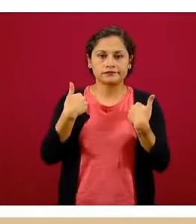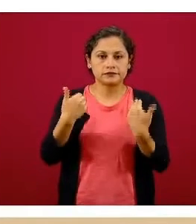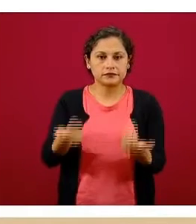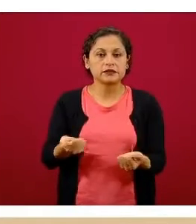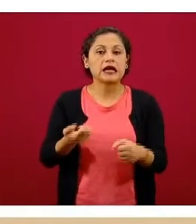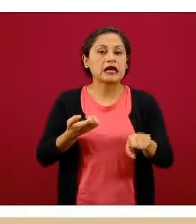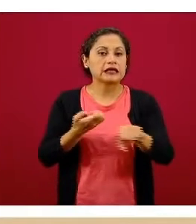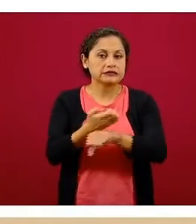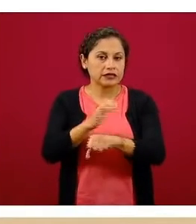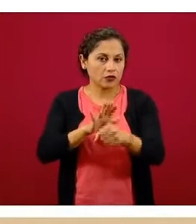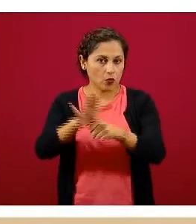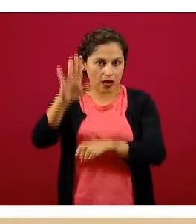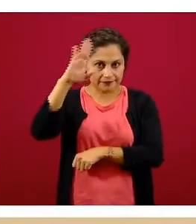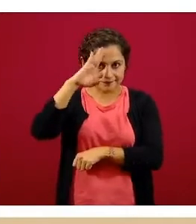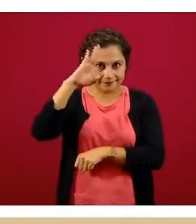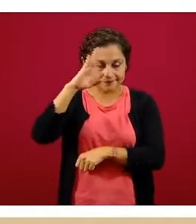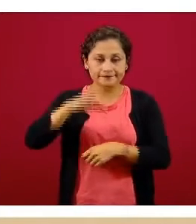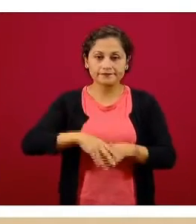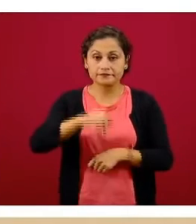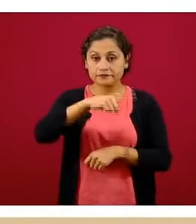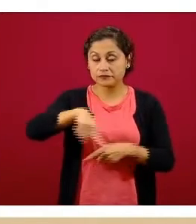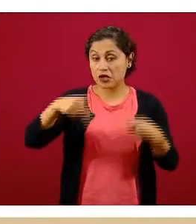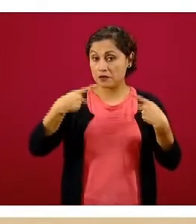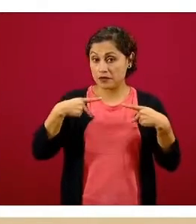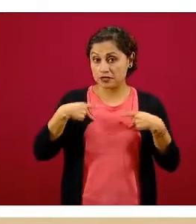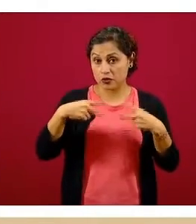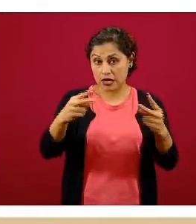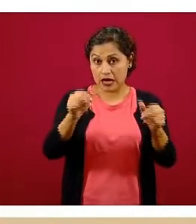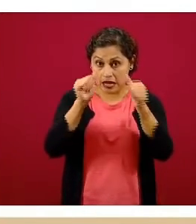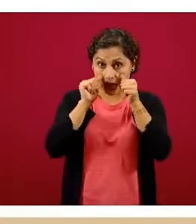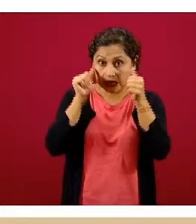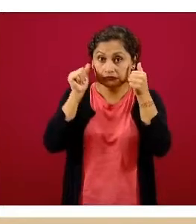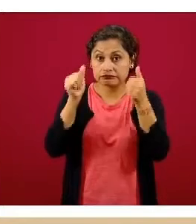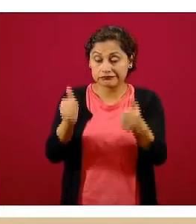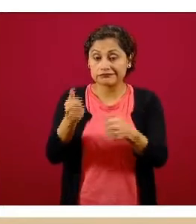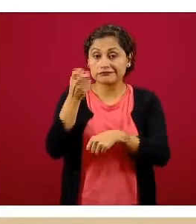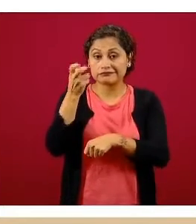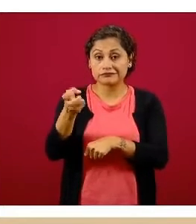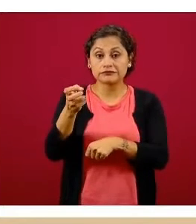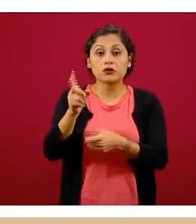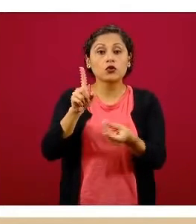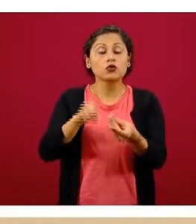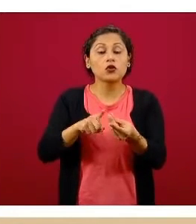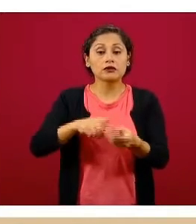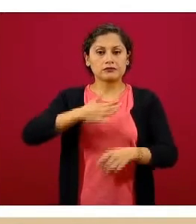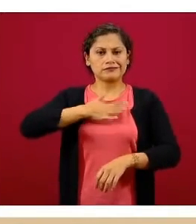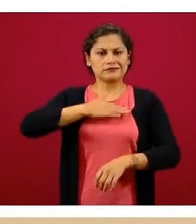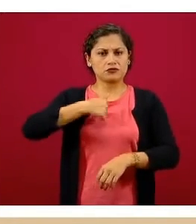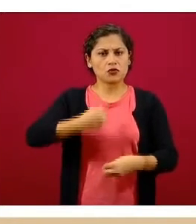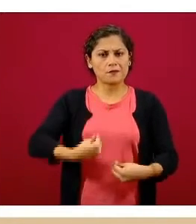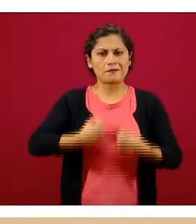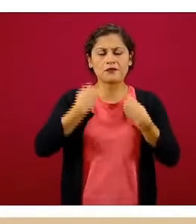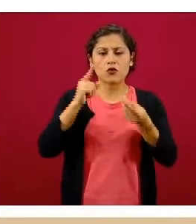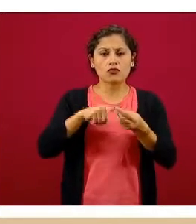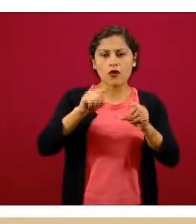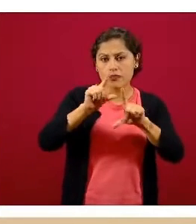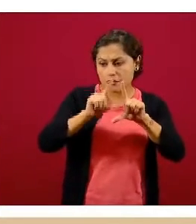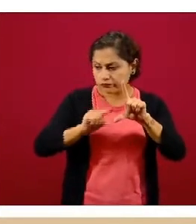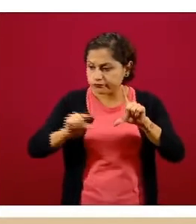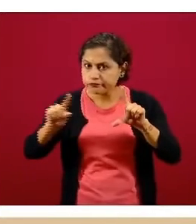persona que nos está escuchando en todo el territorio nacional, ver dónde está su entidad federativa localizada,